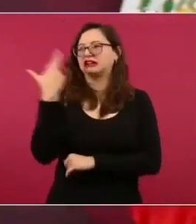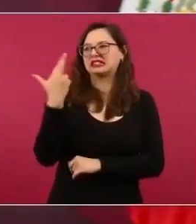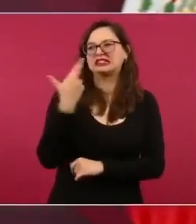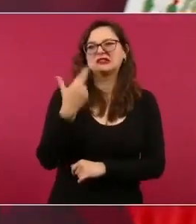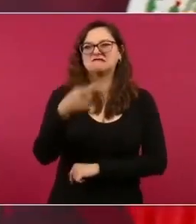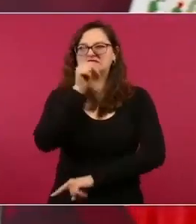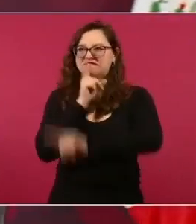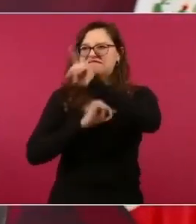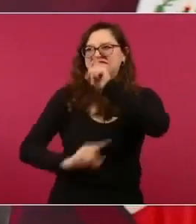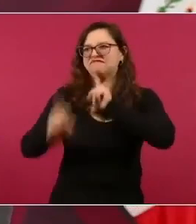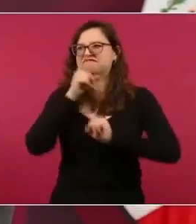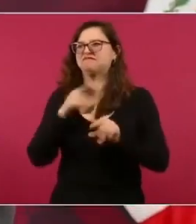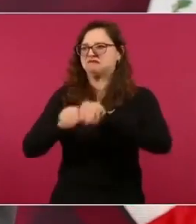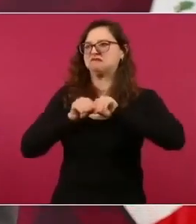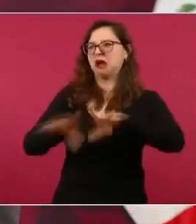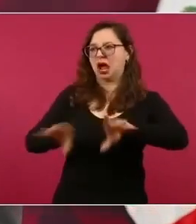intenso y constante.